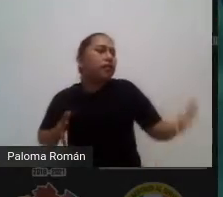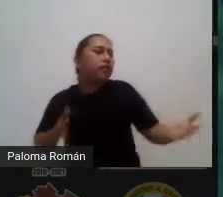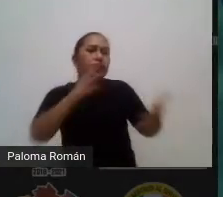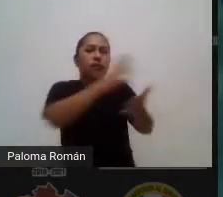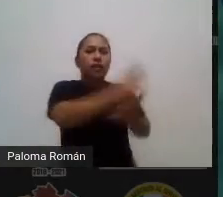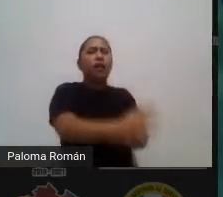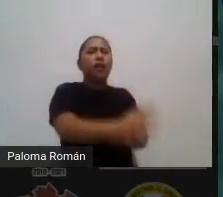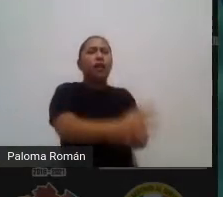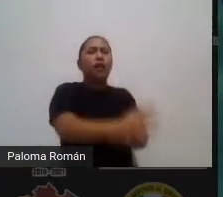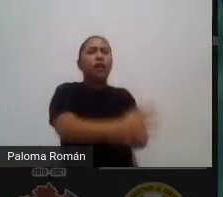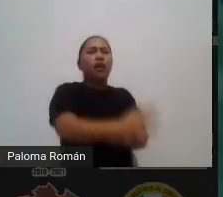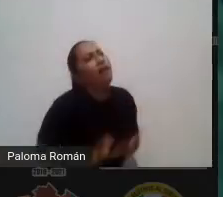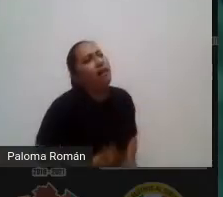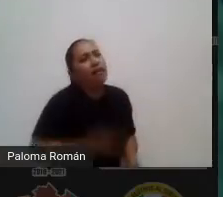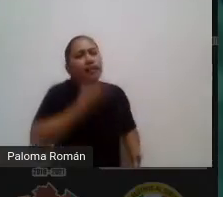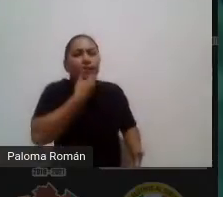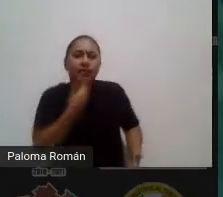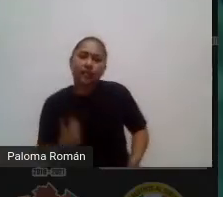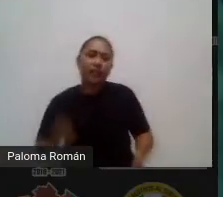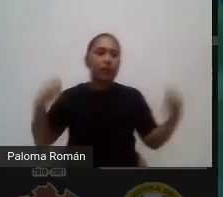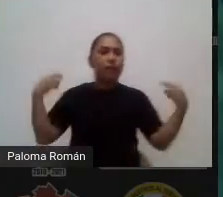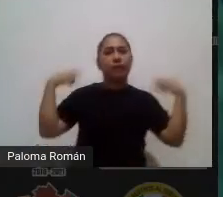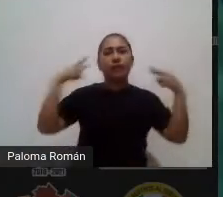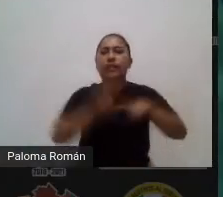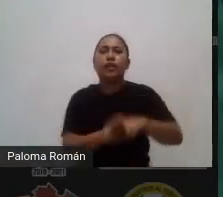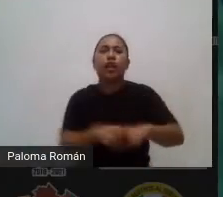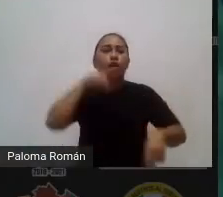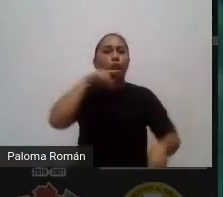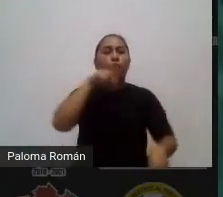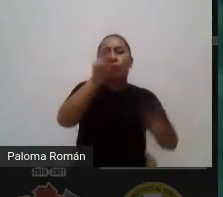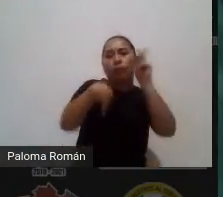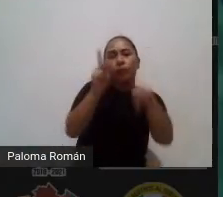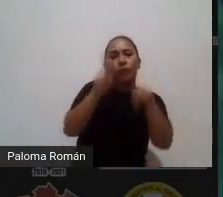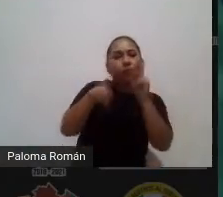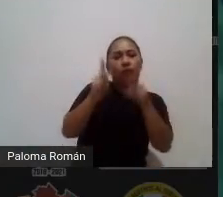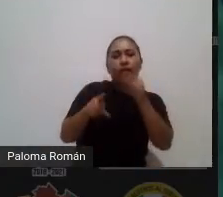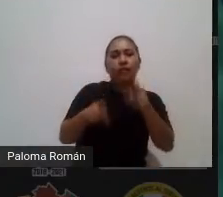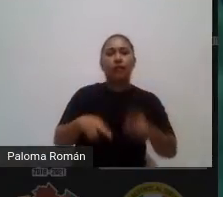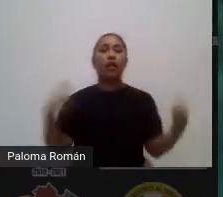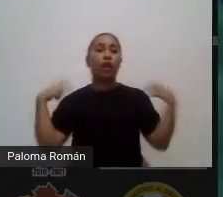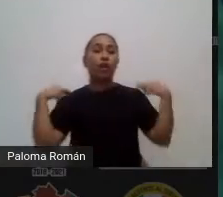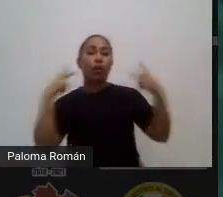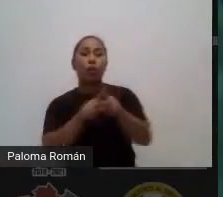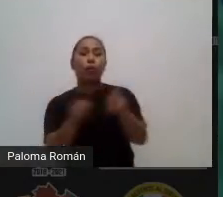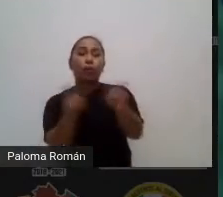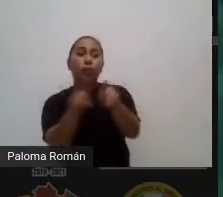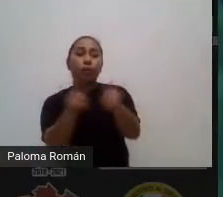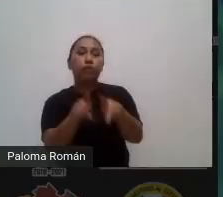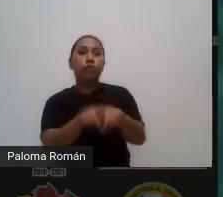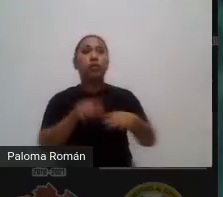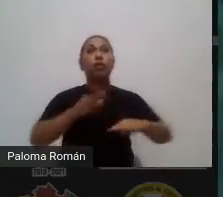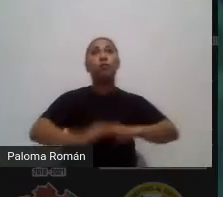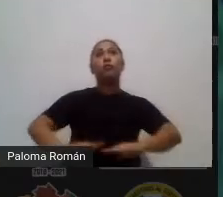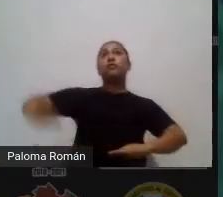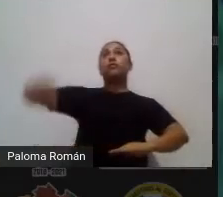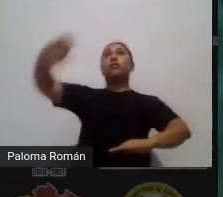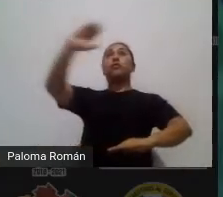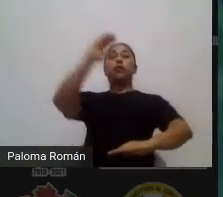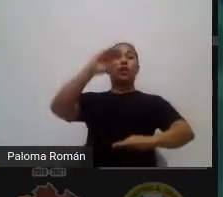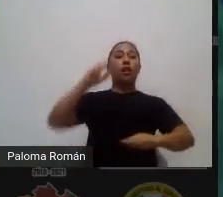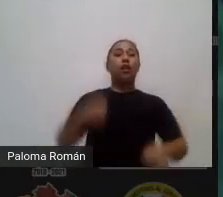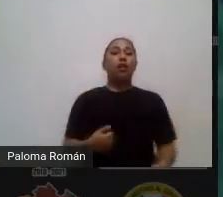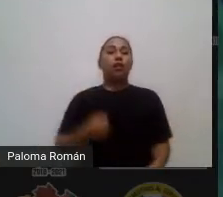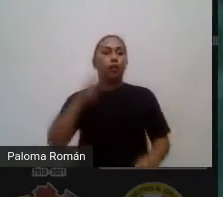que es donde puedo platicar con mi prima que sólo la veo en el club como ella es más grande que yo nos encontramos en el club de